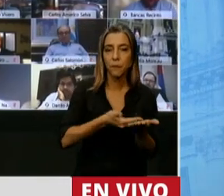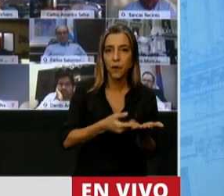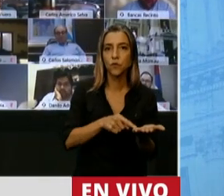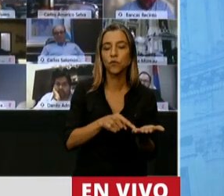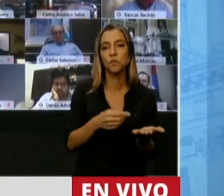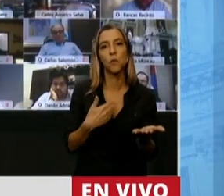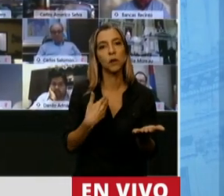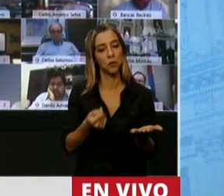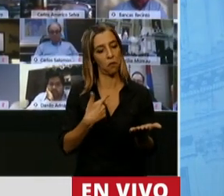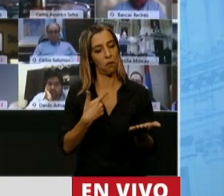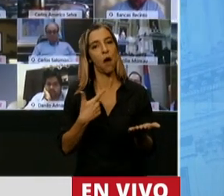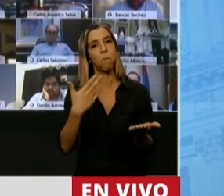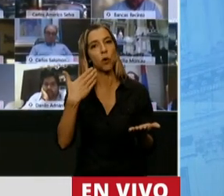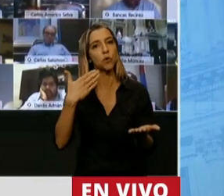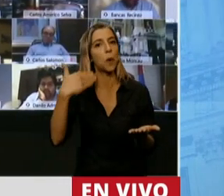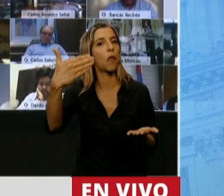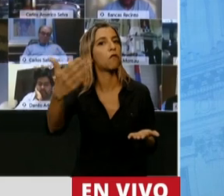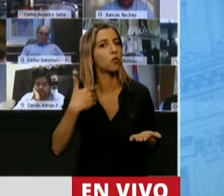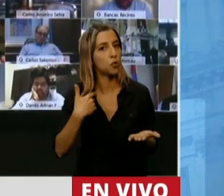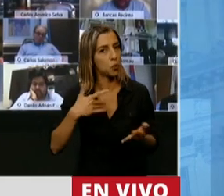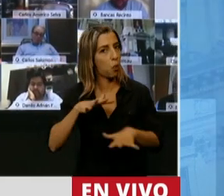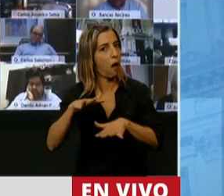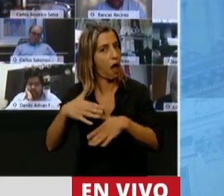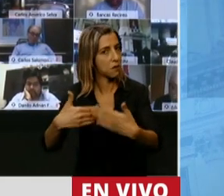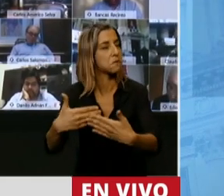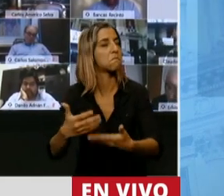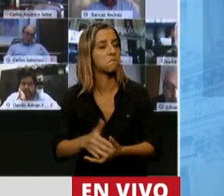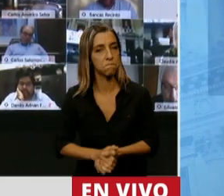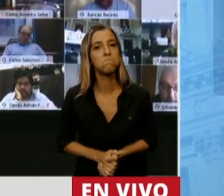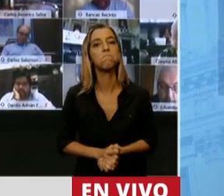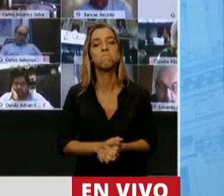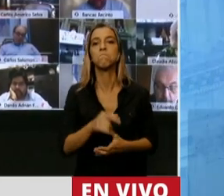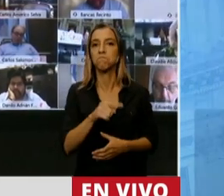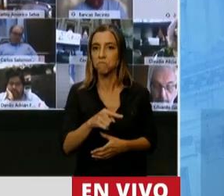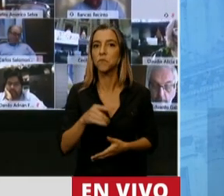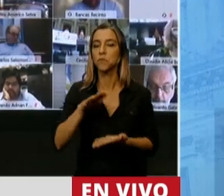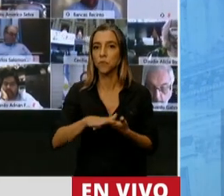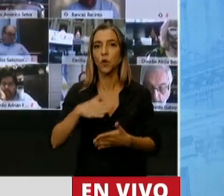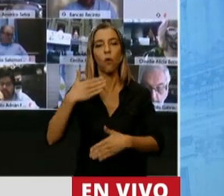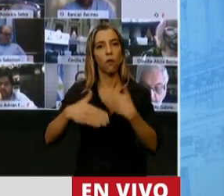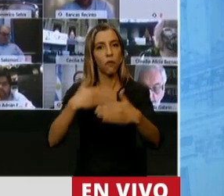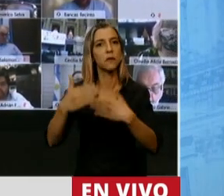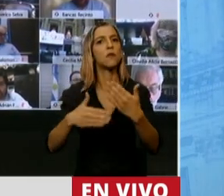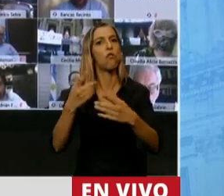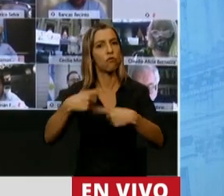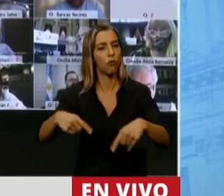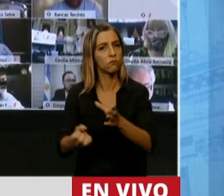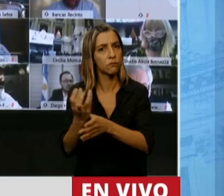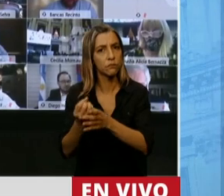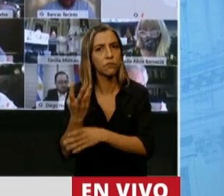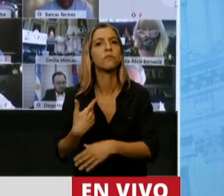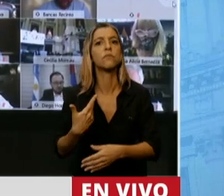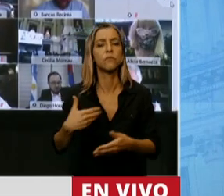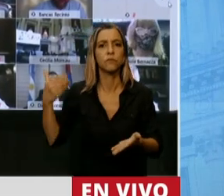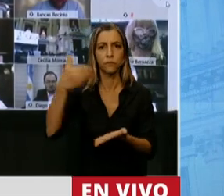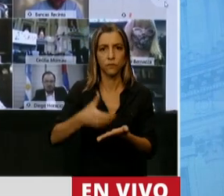un presupuesto que sea ejecutable, un presupuesto que en desarrollo e innovaciones vaya a invertir 187.000 millones de